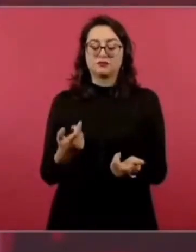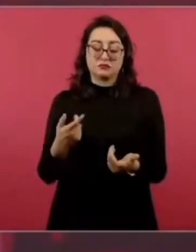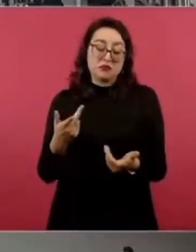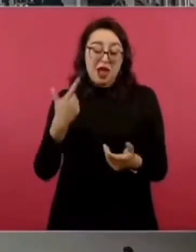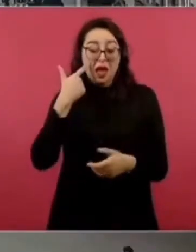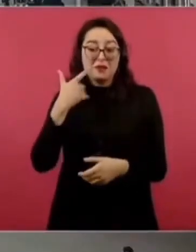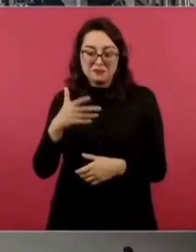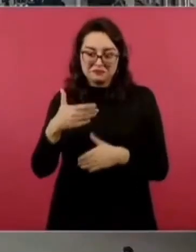atendiendo gracias presidente